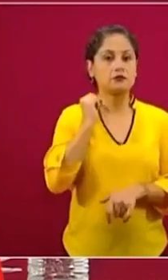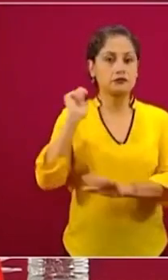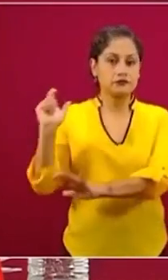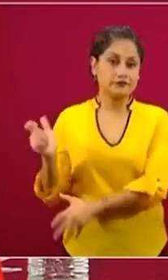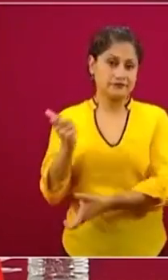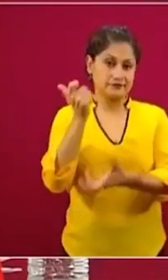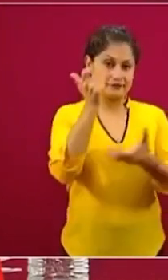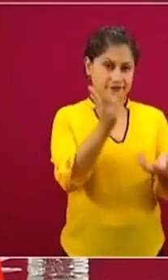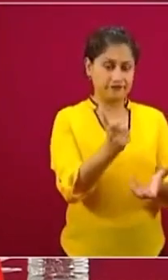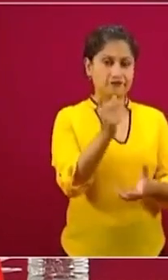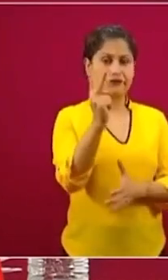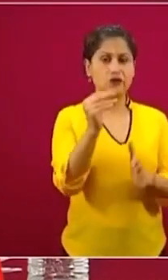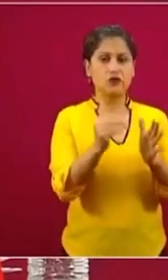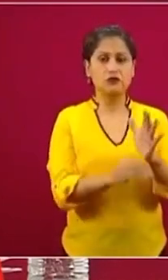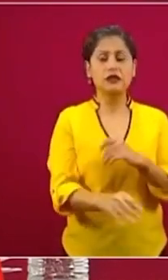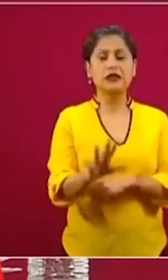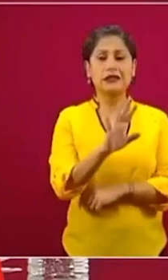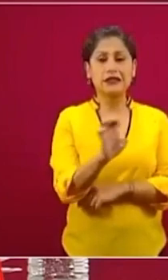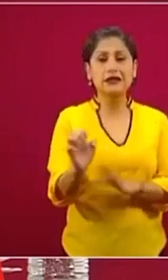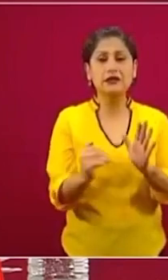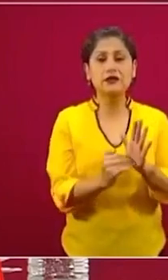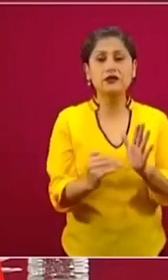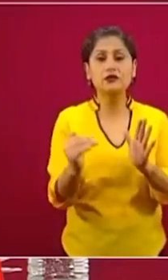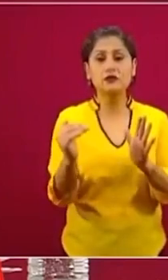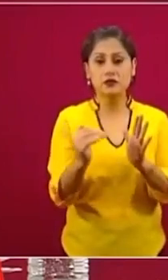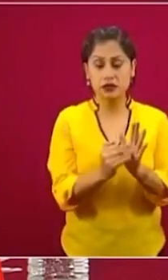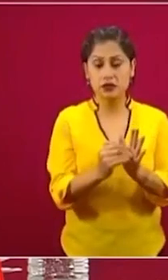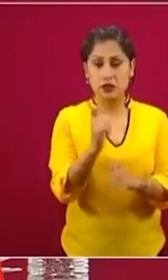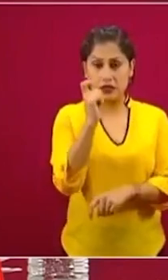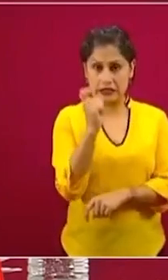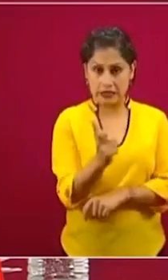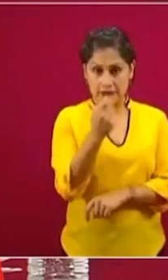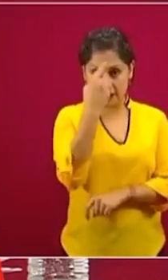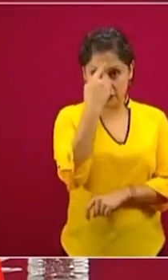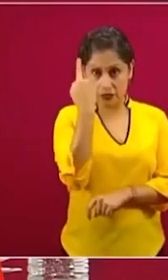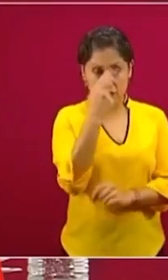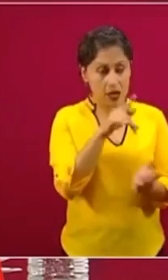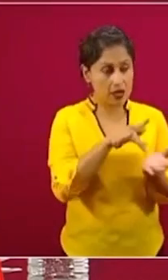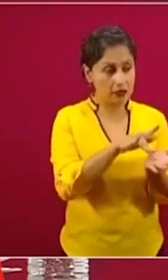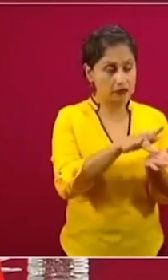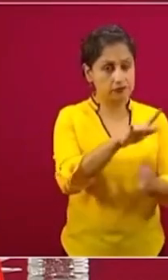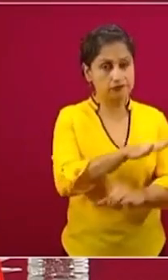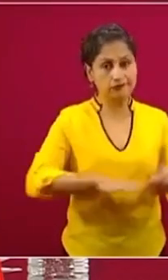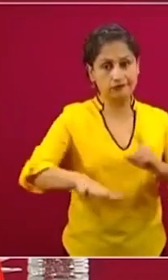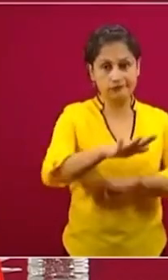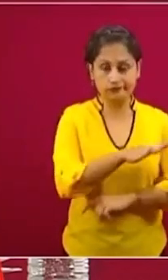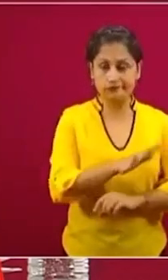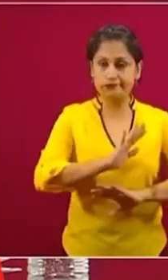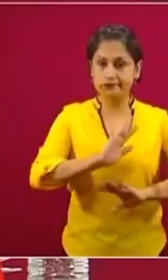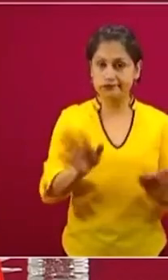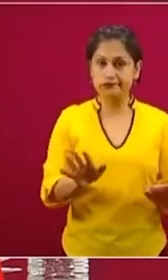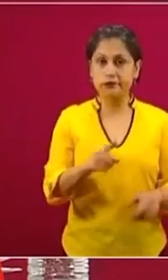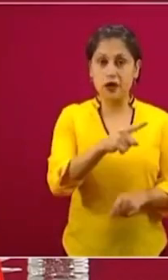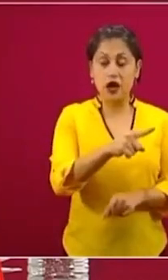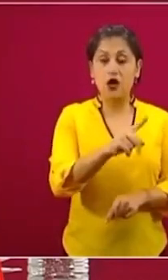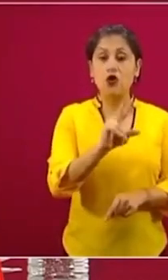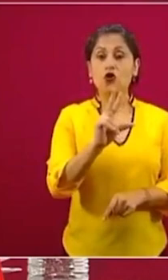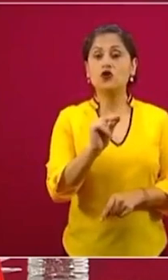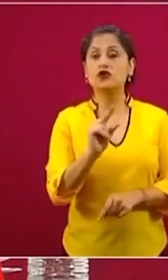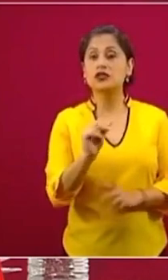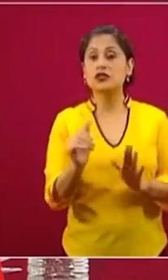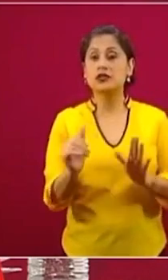quinientos millones de pesos y haber favorecido a estos 88 mil